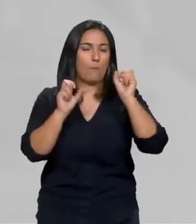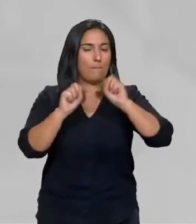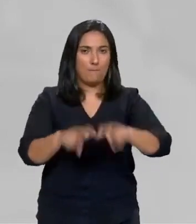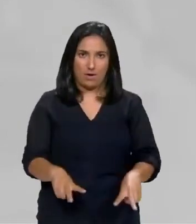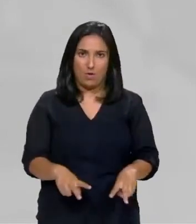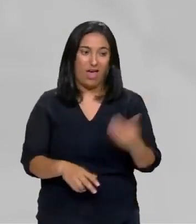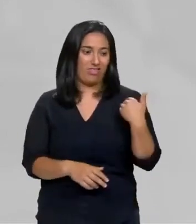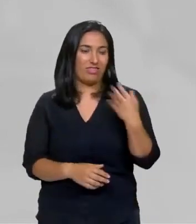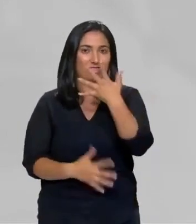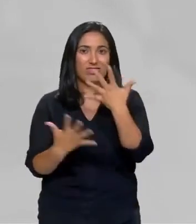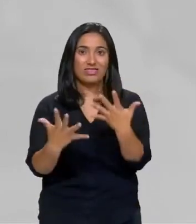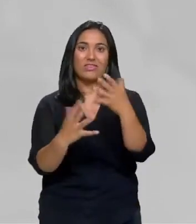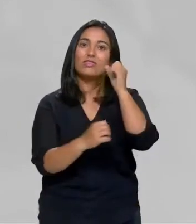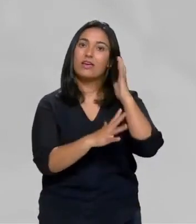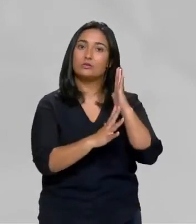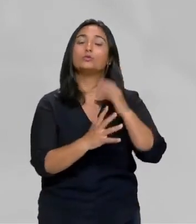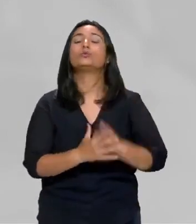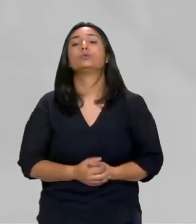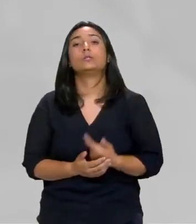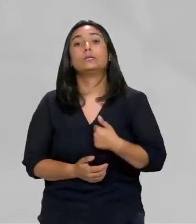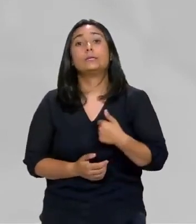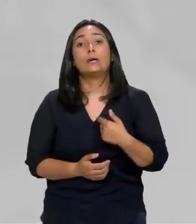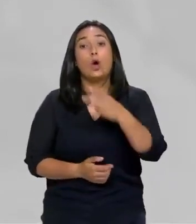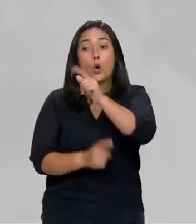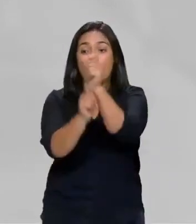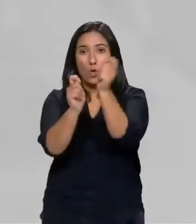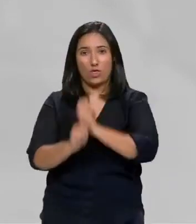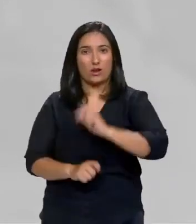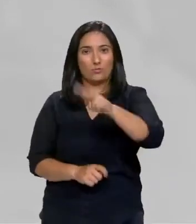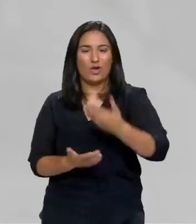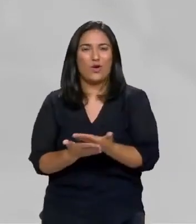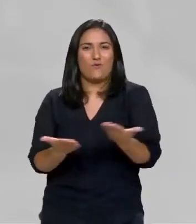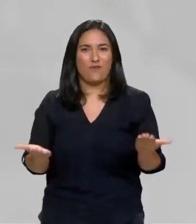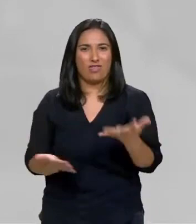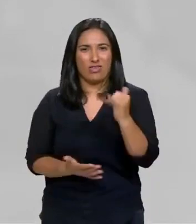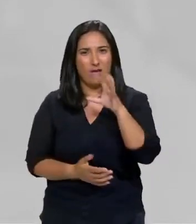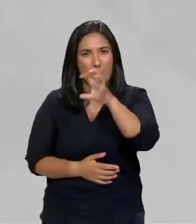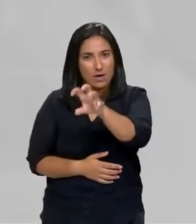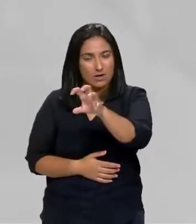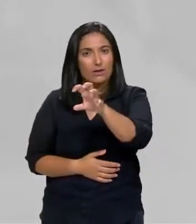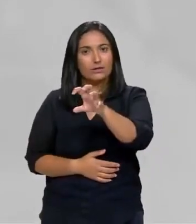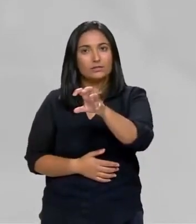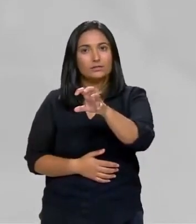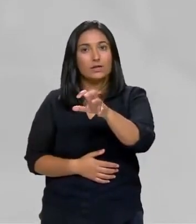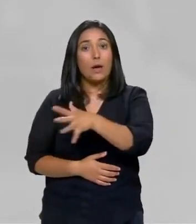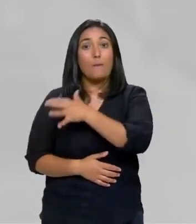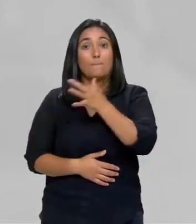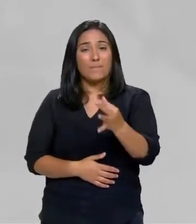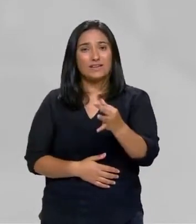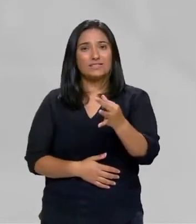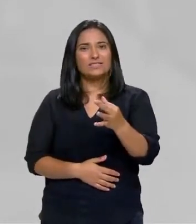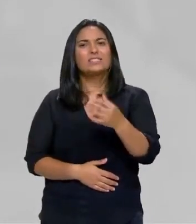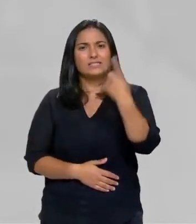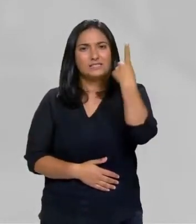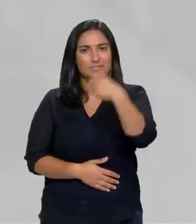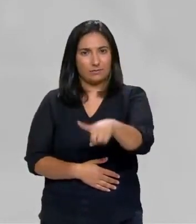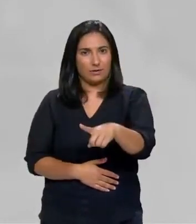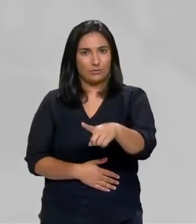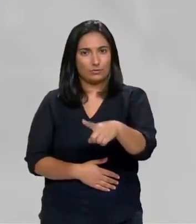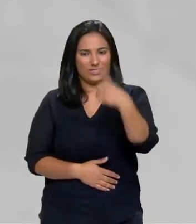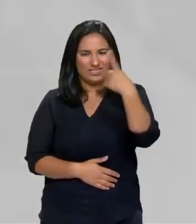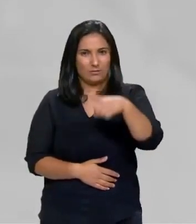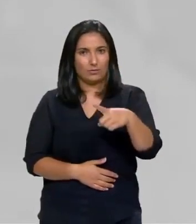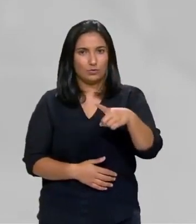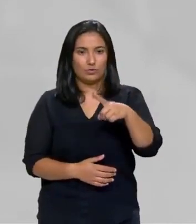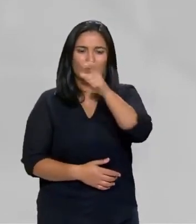modelo do BNG basease na confianza que temos no país e desde logo na convicción de que quen mellor que os